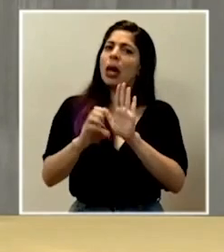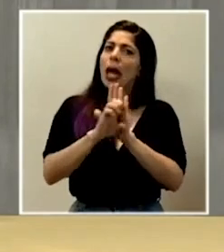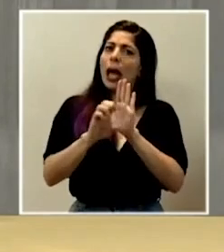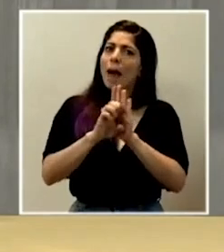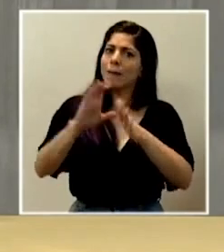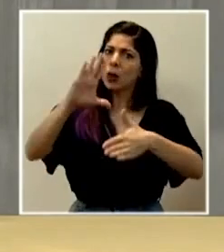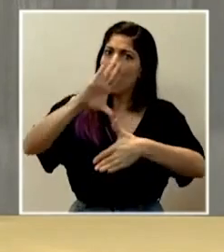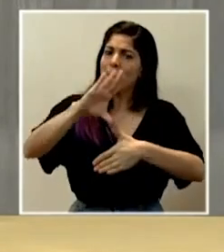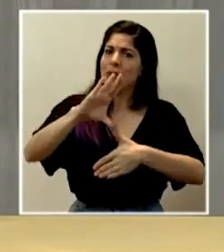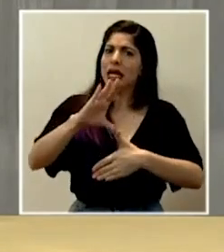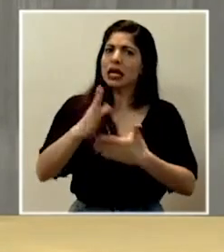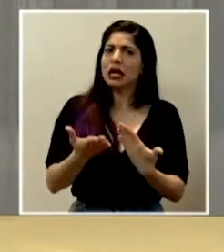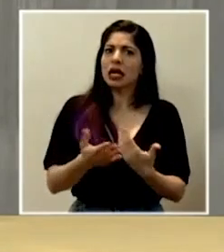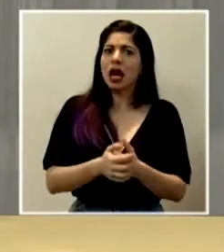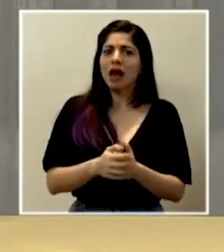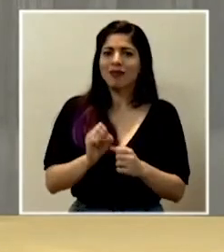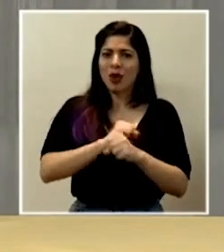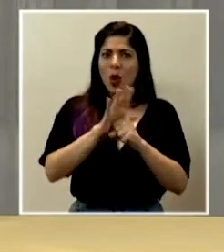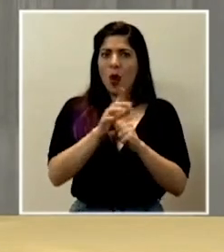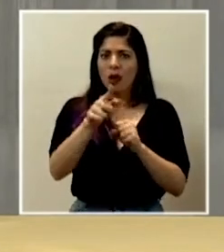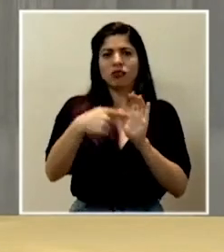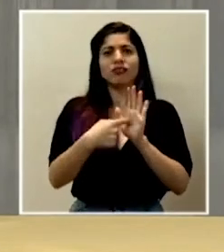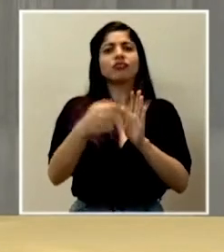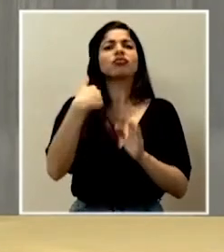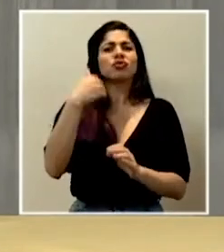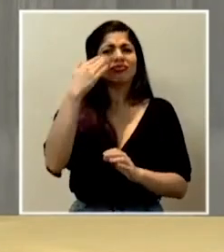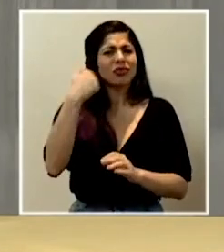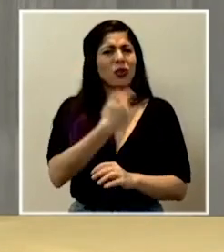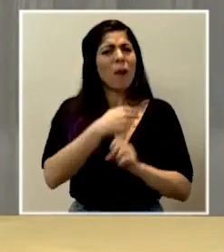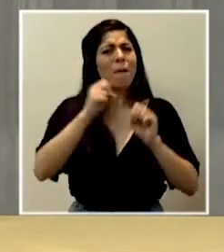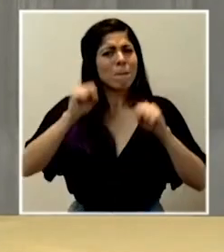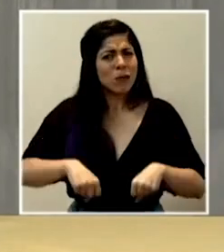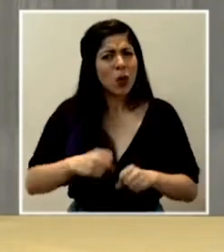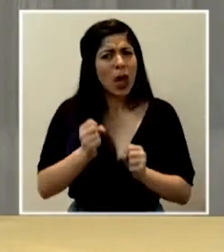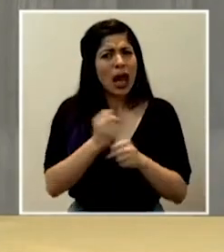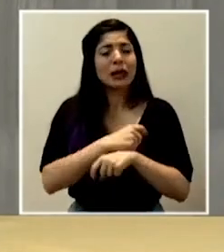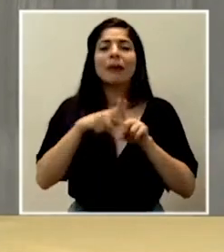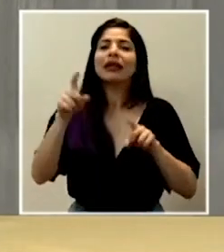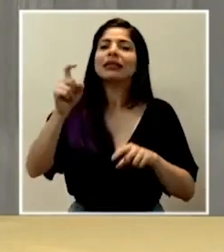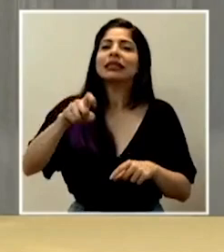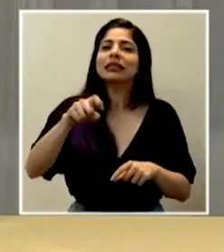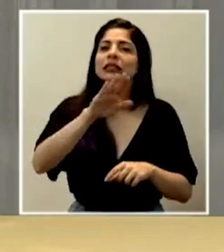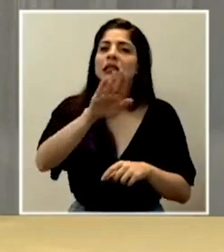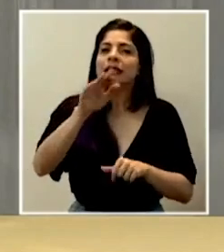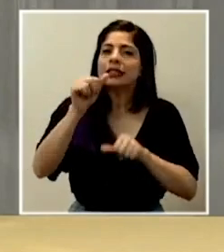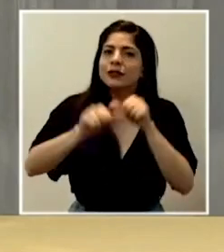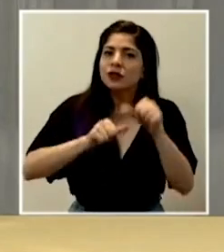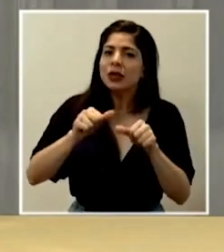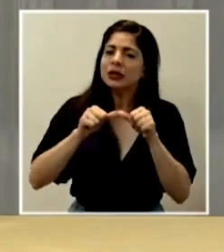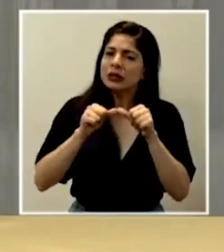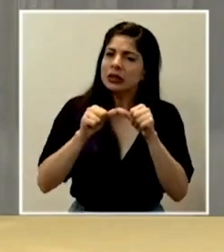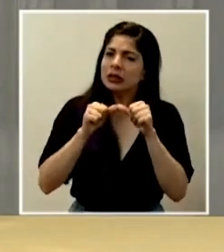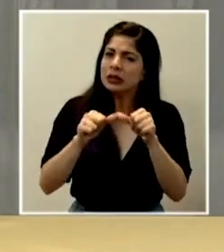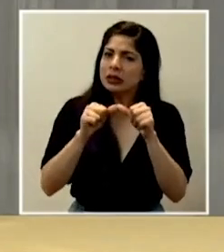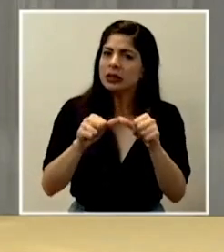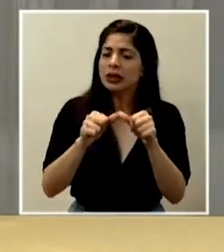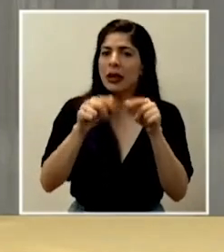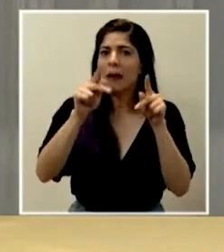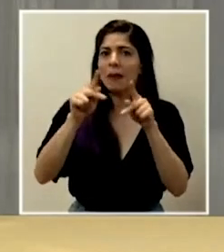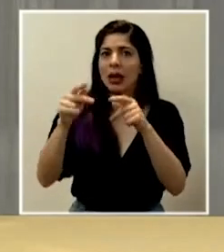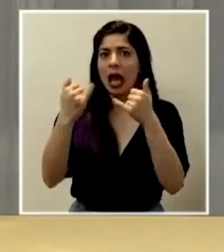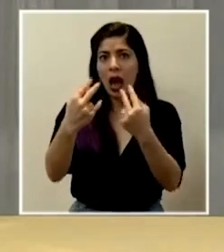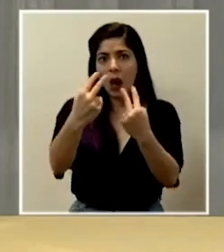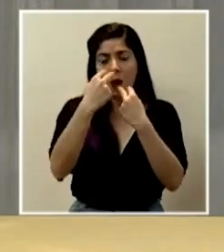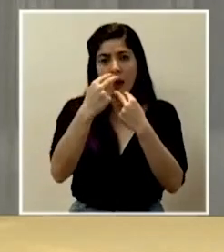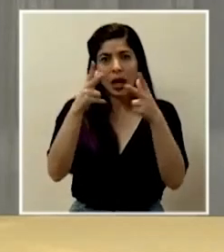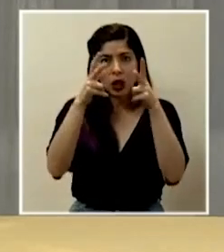Américas en lo que es el COVID-19. Yo sé que lo podemos hacer, pero requerimos ese esfuerzo y esa constancia de los que están observando y